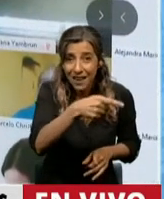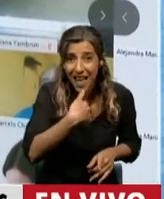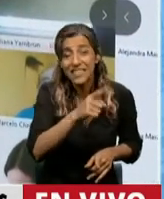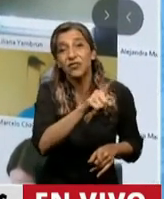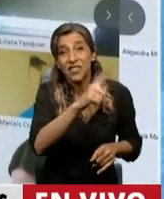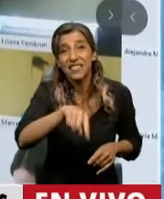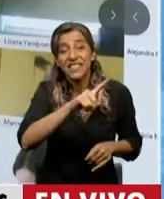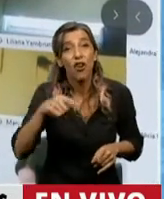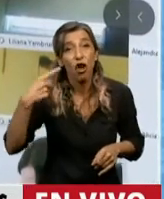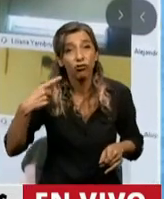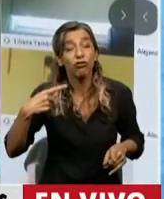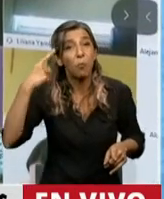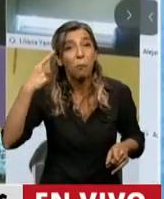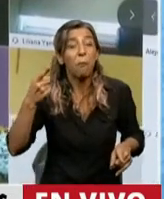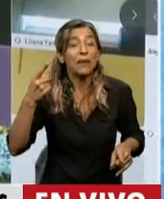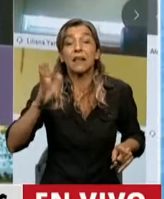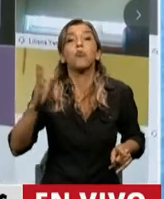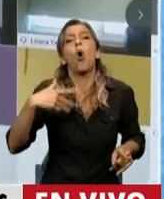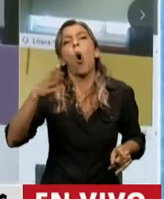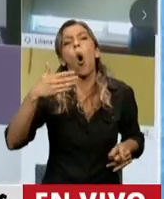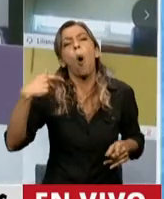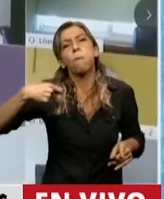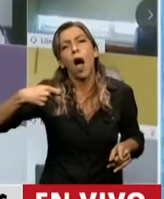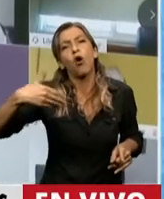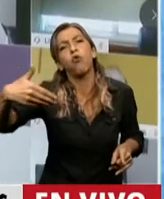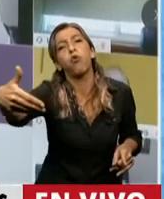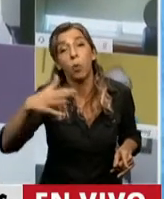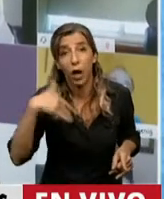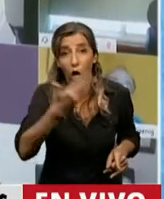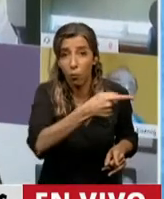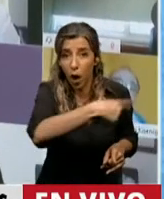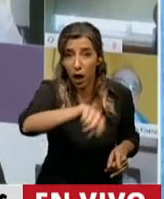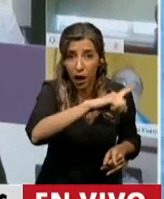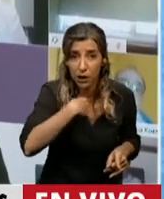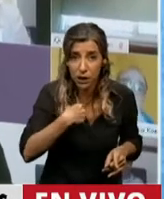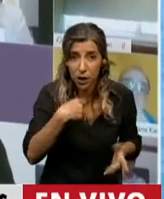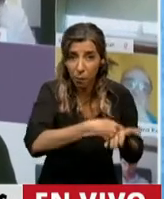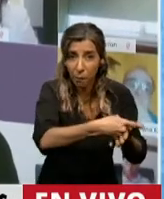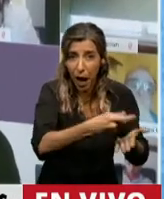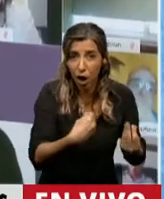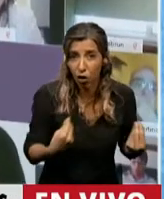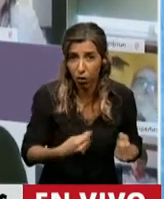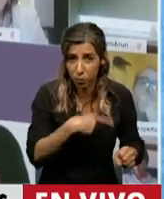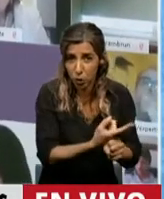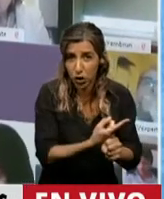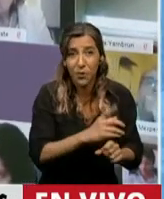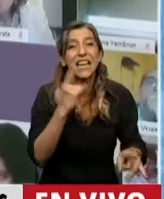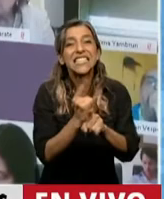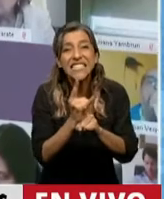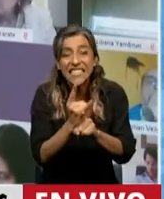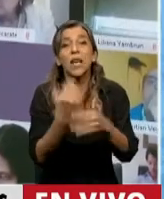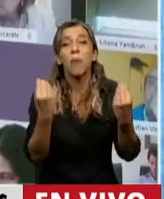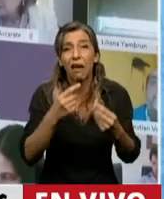suspendida movilidad jubilatoria, un escándalo. Entonces a costilla de los jubilados todos, cada vez que se dice que van a